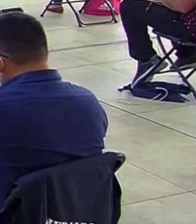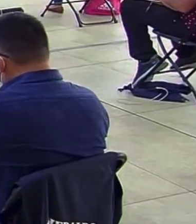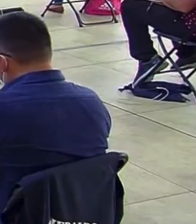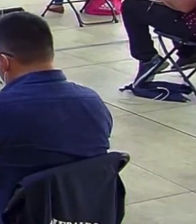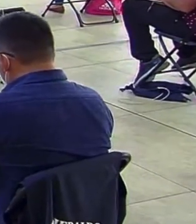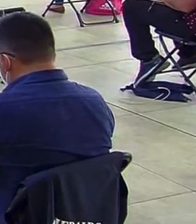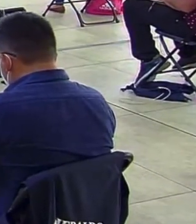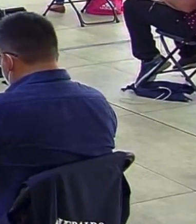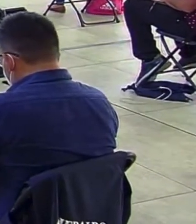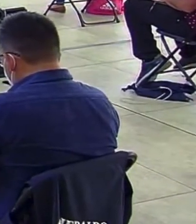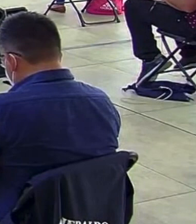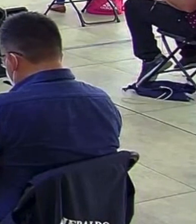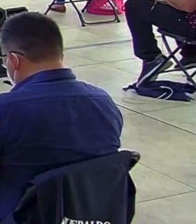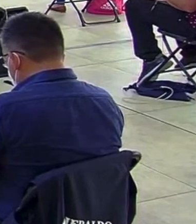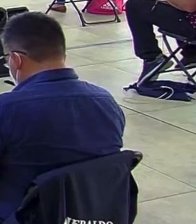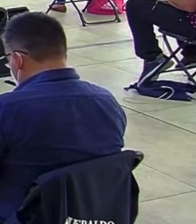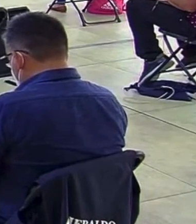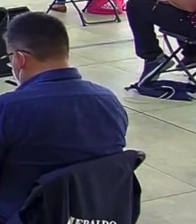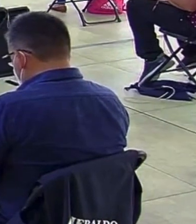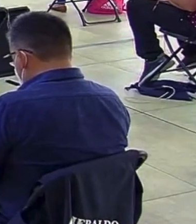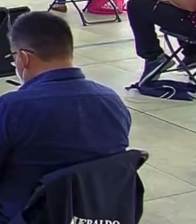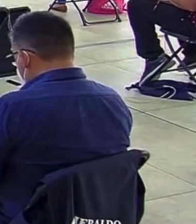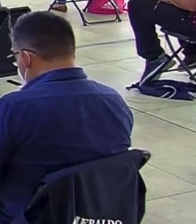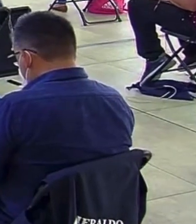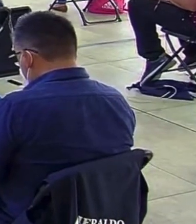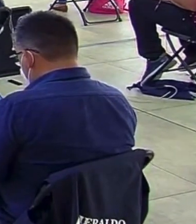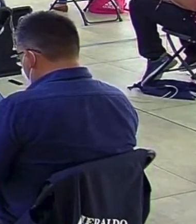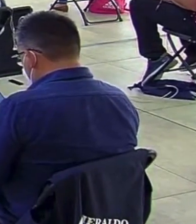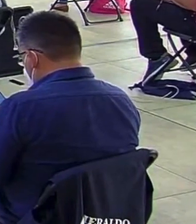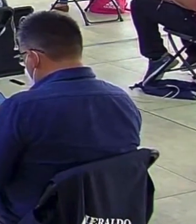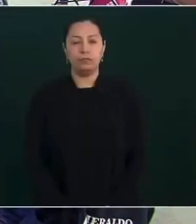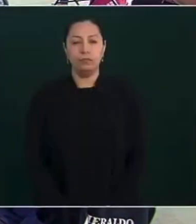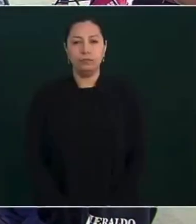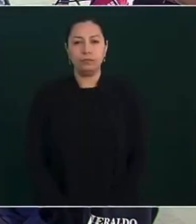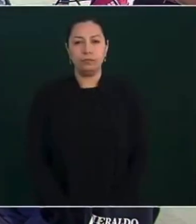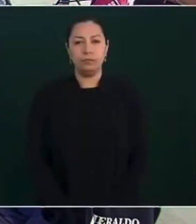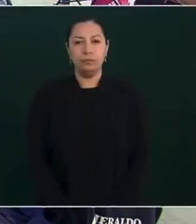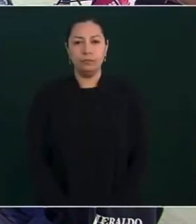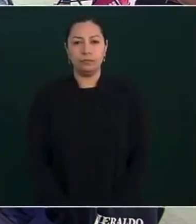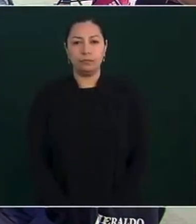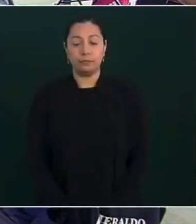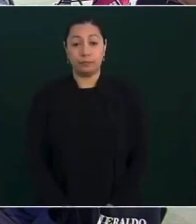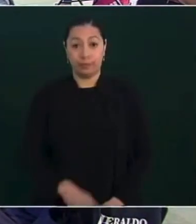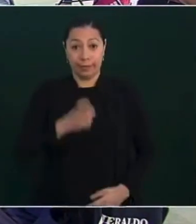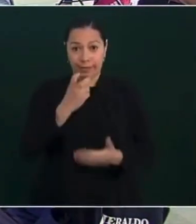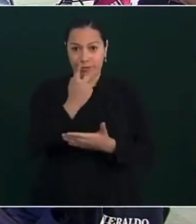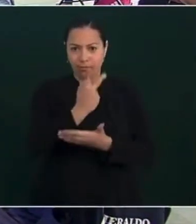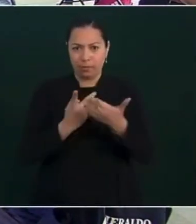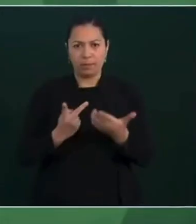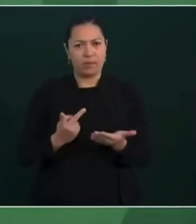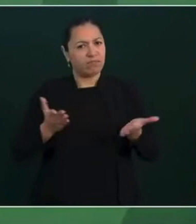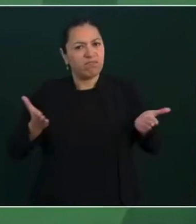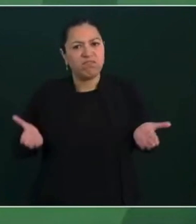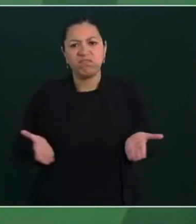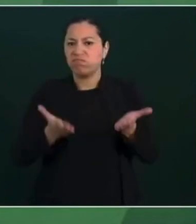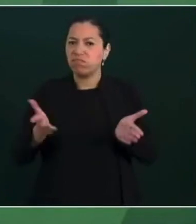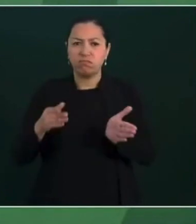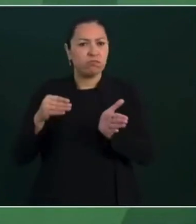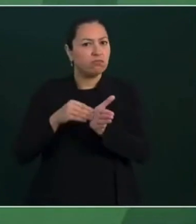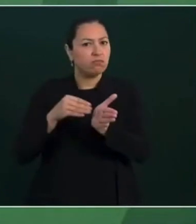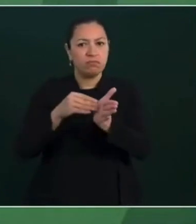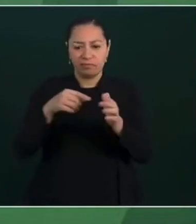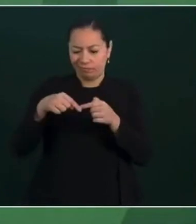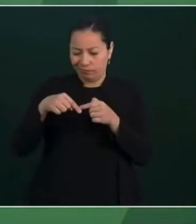que termine nuestro gobierno y es